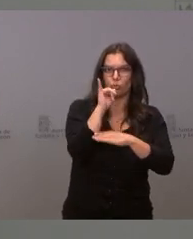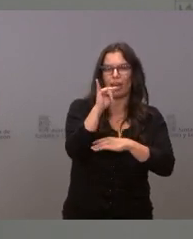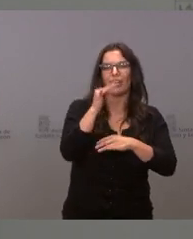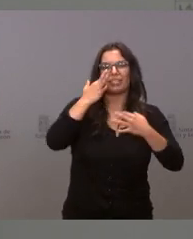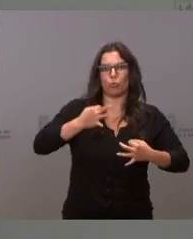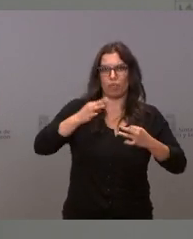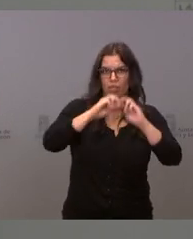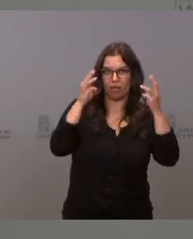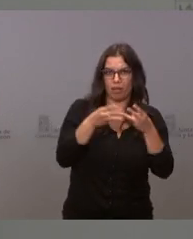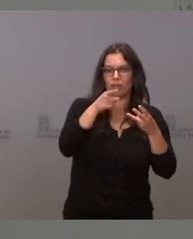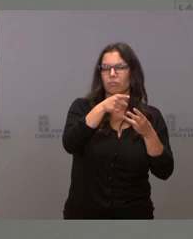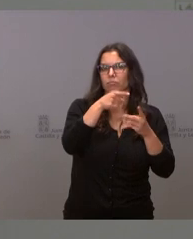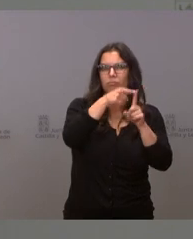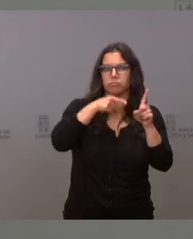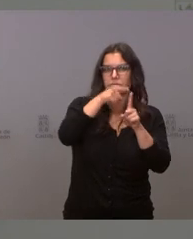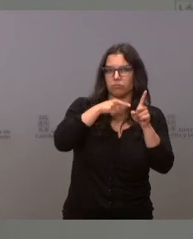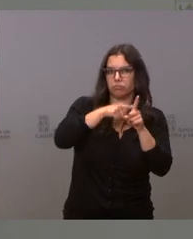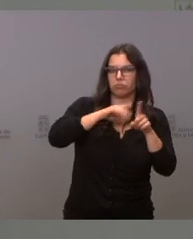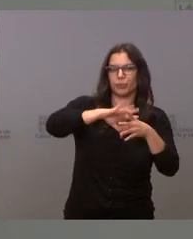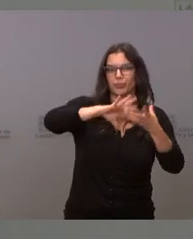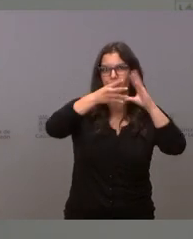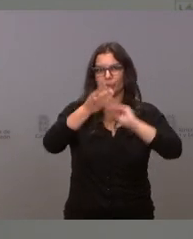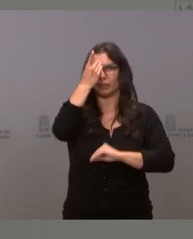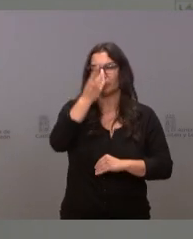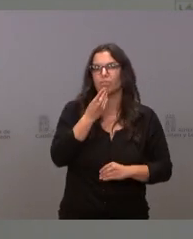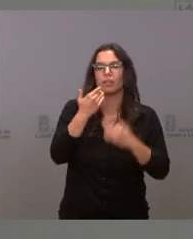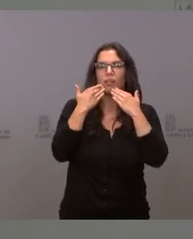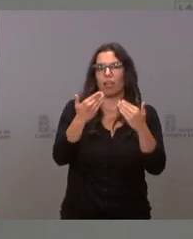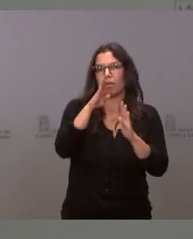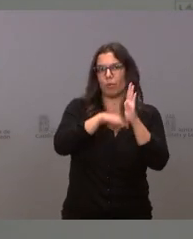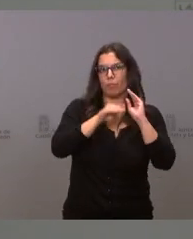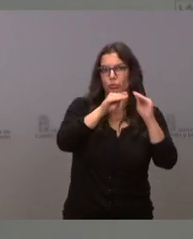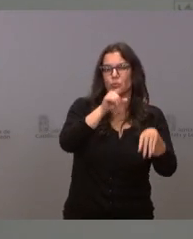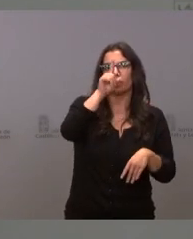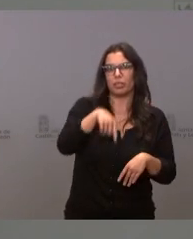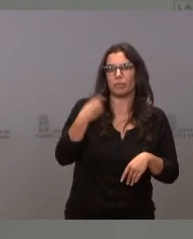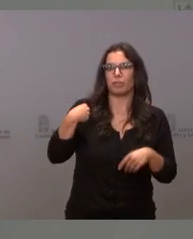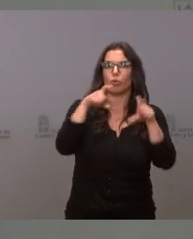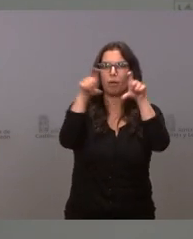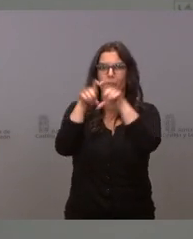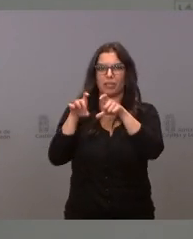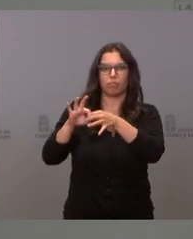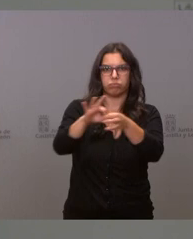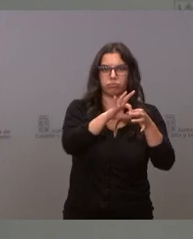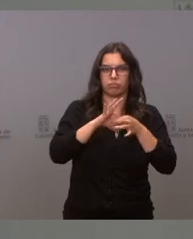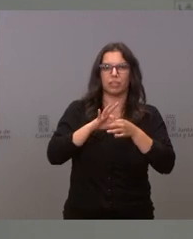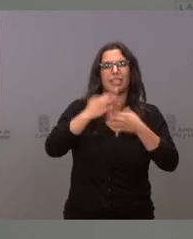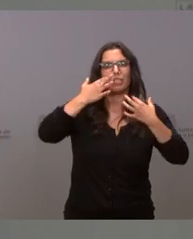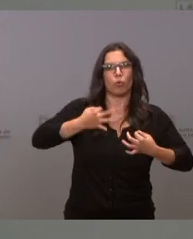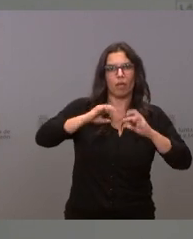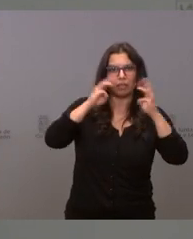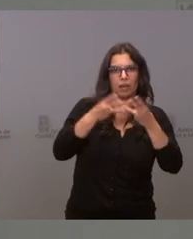de innovación, digitalización a través del Digital Innovation Hub y cuenta con el clúster de ciberseguridad y de tecnologías avanzadas,